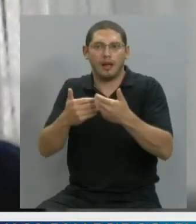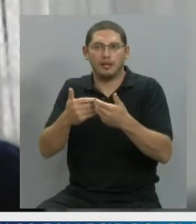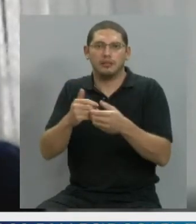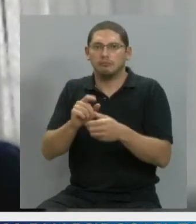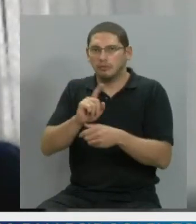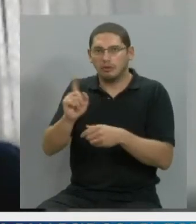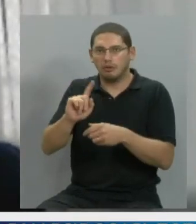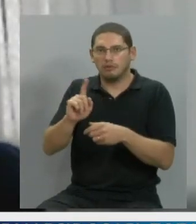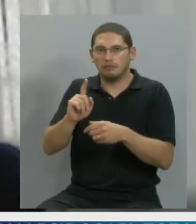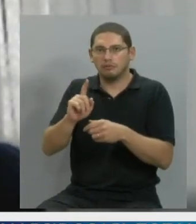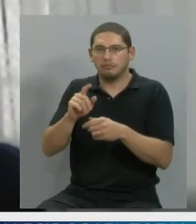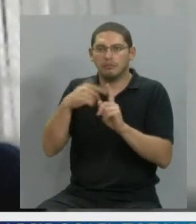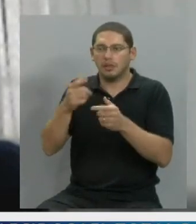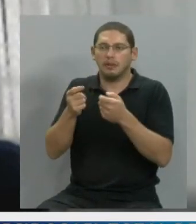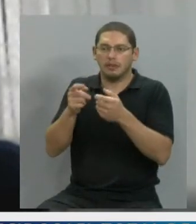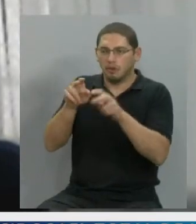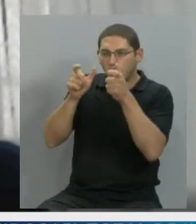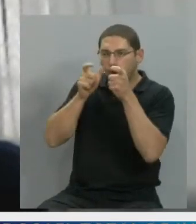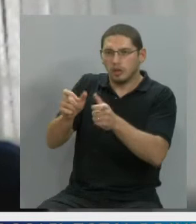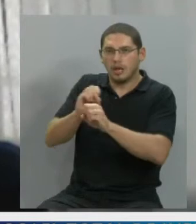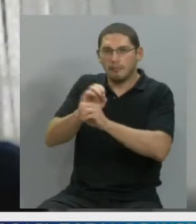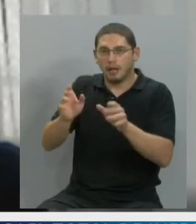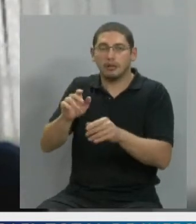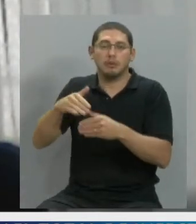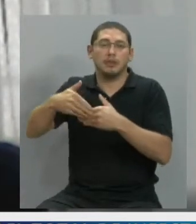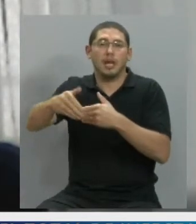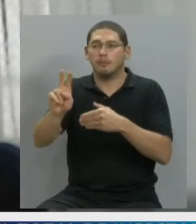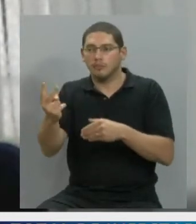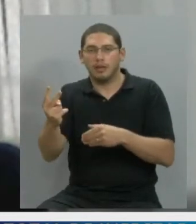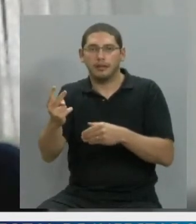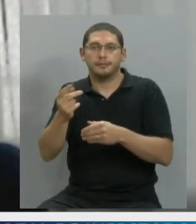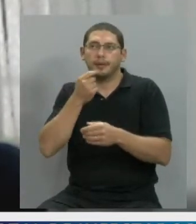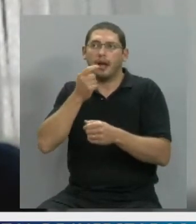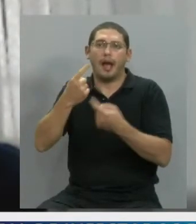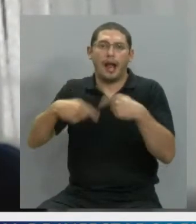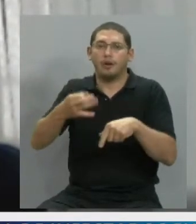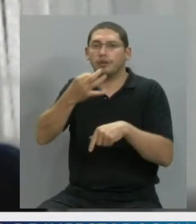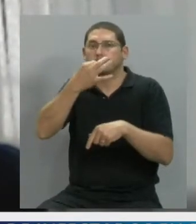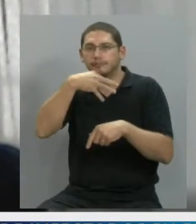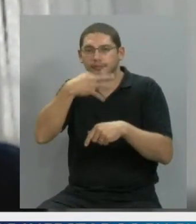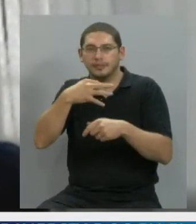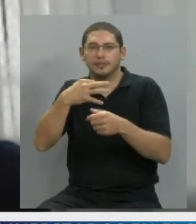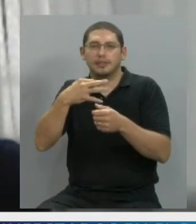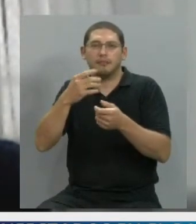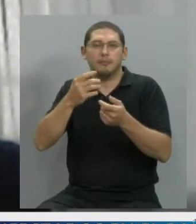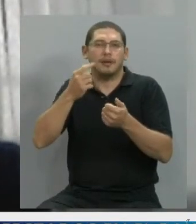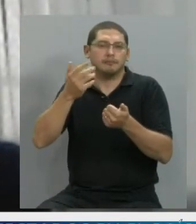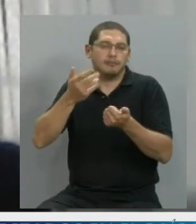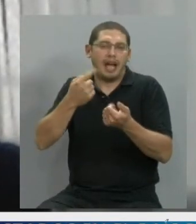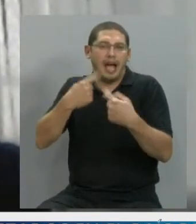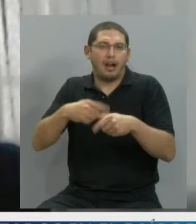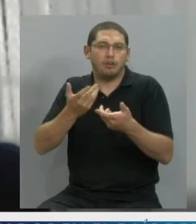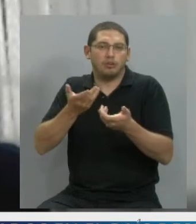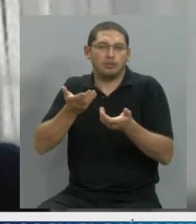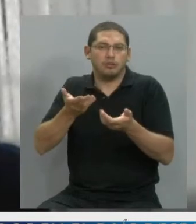la muerte indefectiblemente. Muchos han muerto porque no se les ha suministrado un antibiótico. Mi hija por una